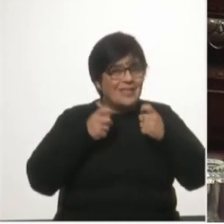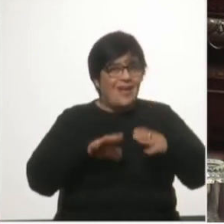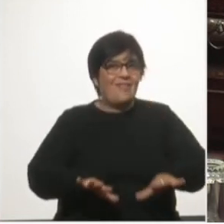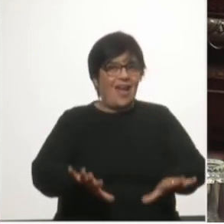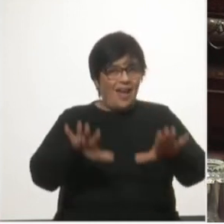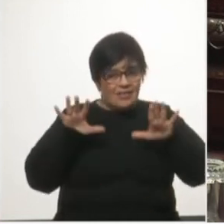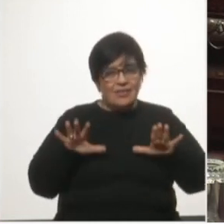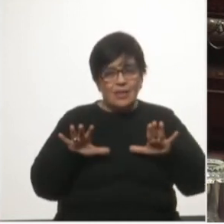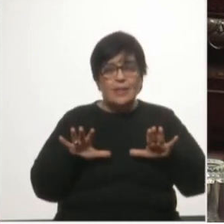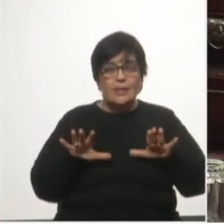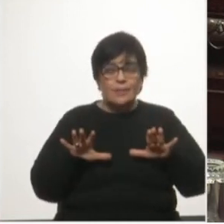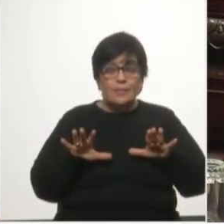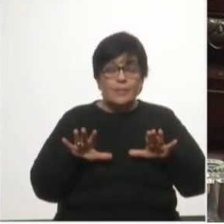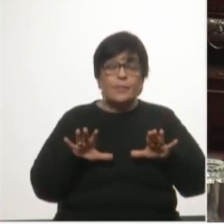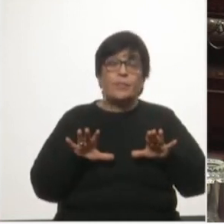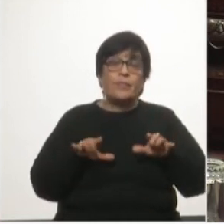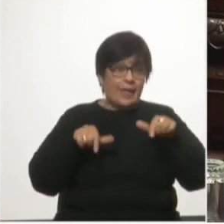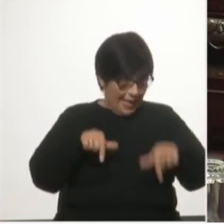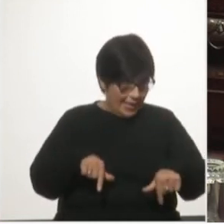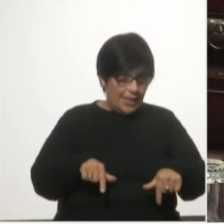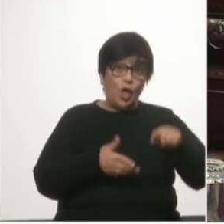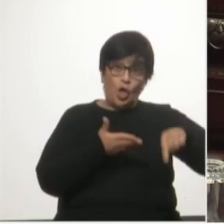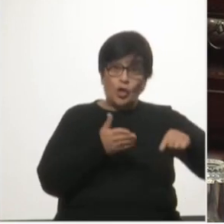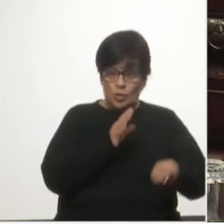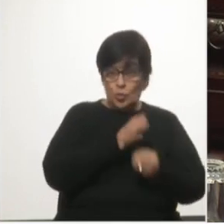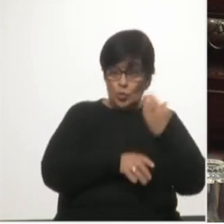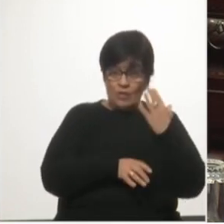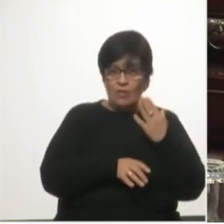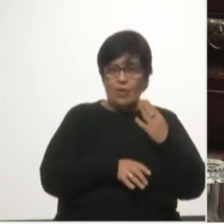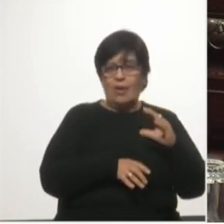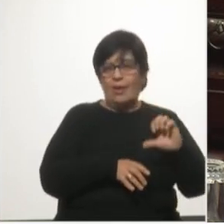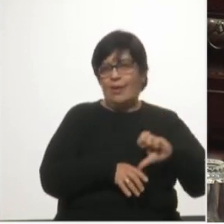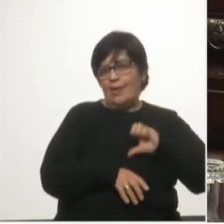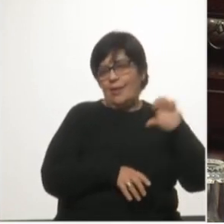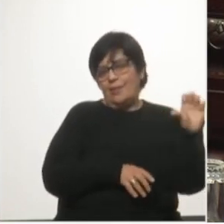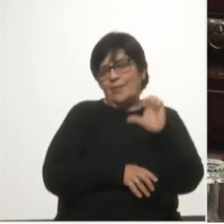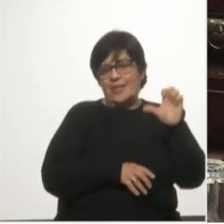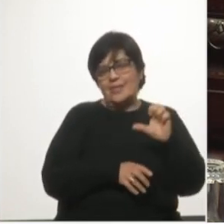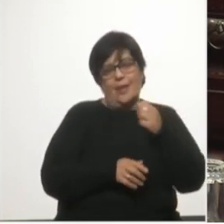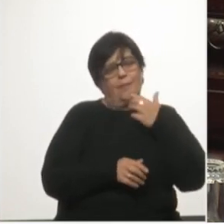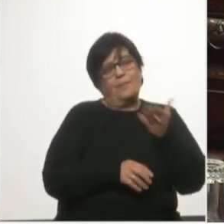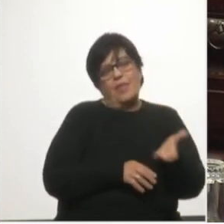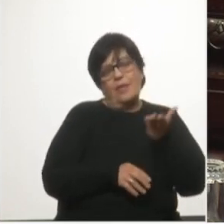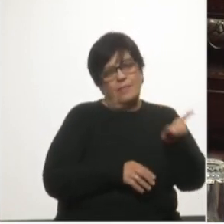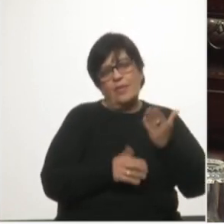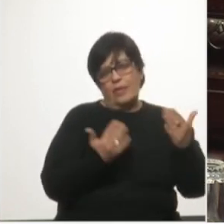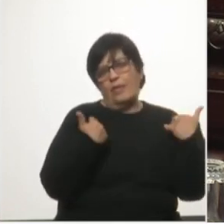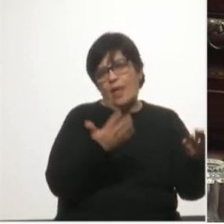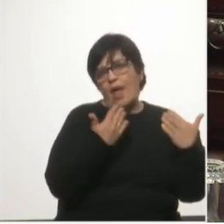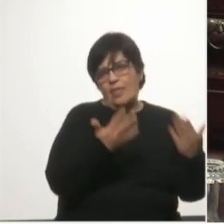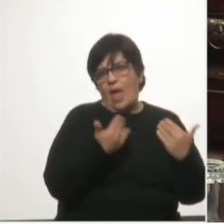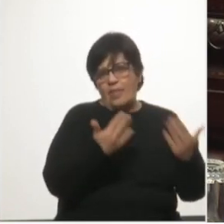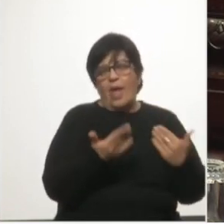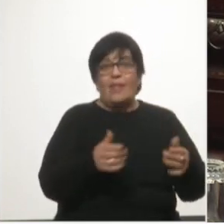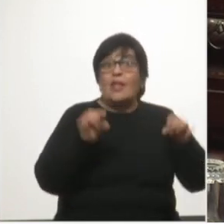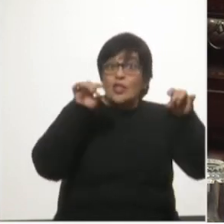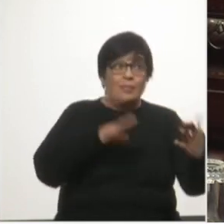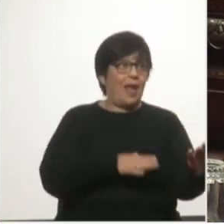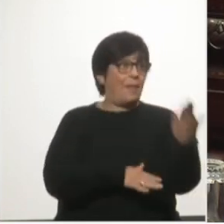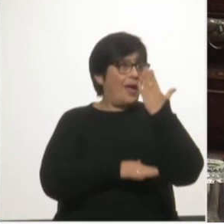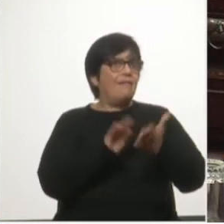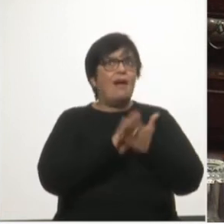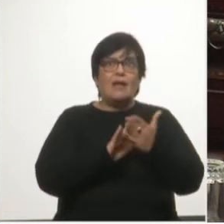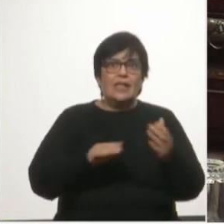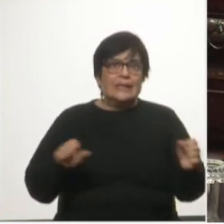en este nuevo contrato la empresa obtuvo todo lo que pidió y solo por el hecho de amenazar con un